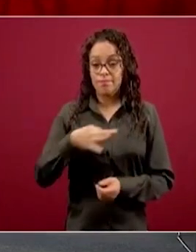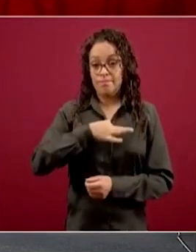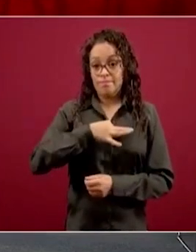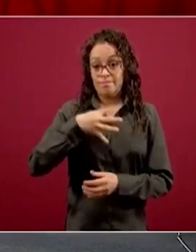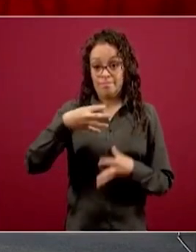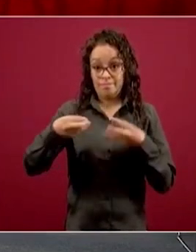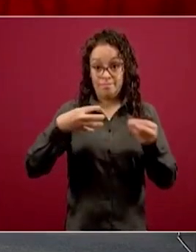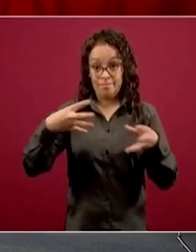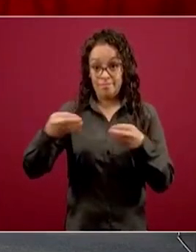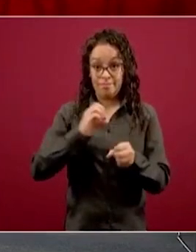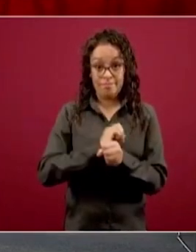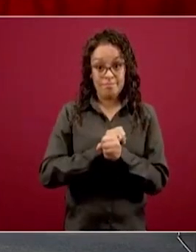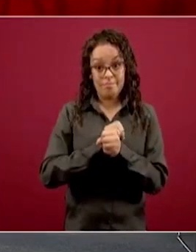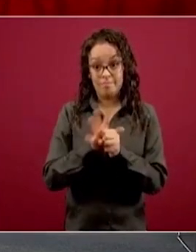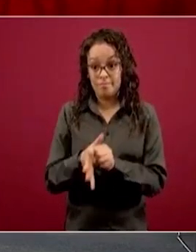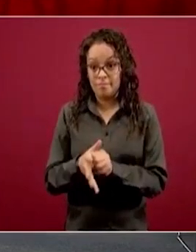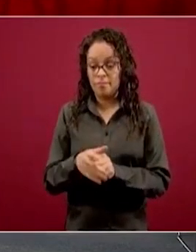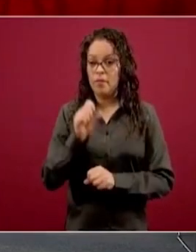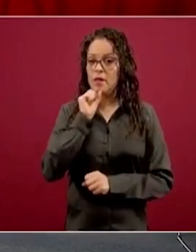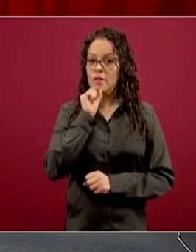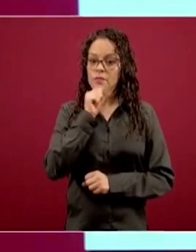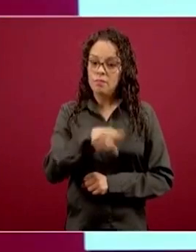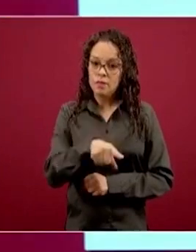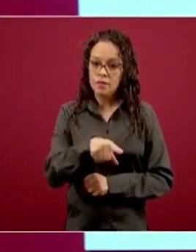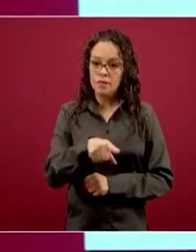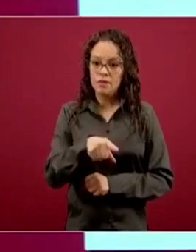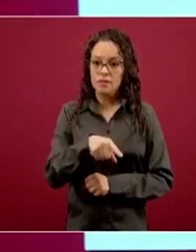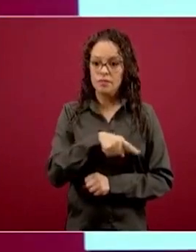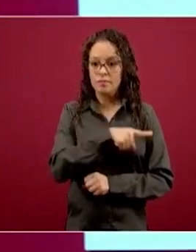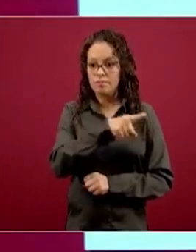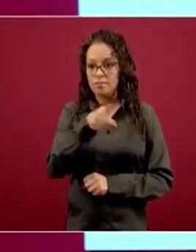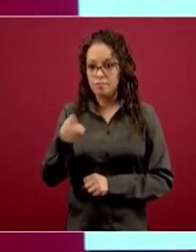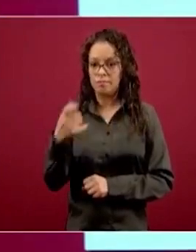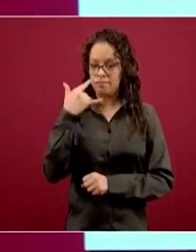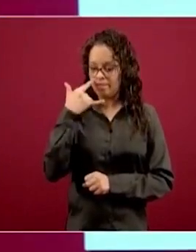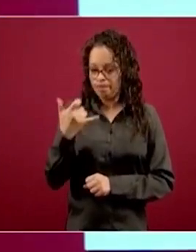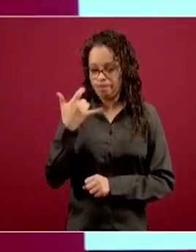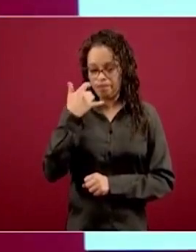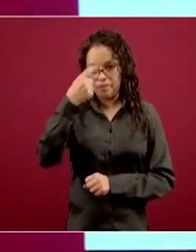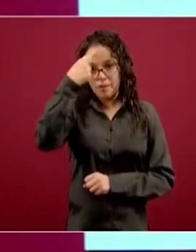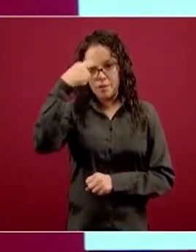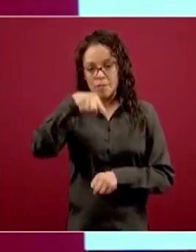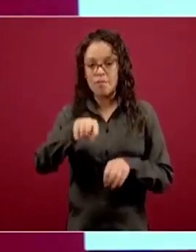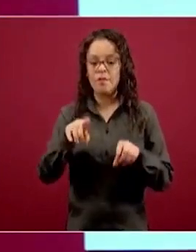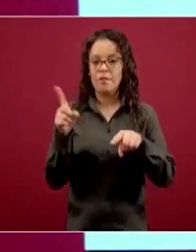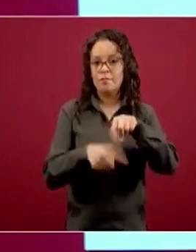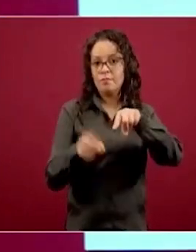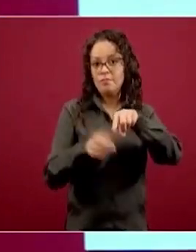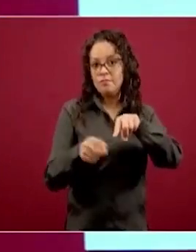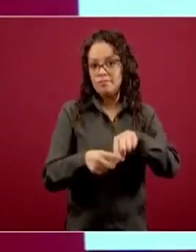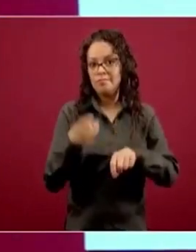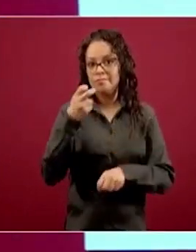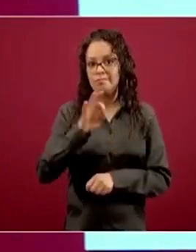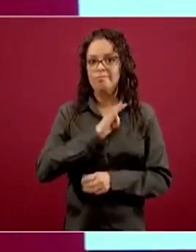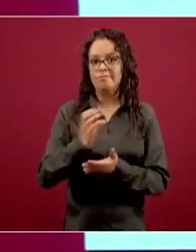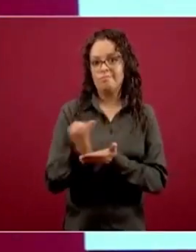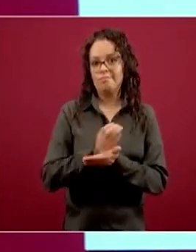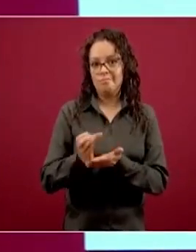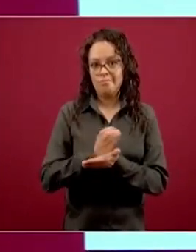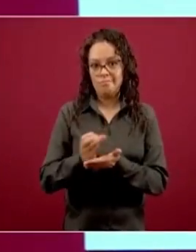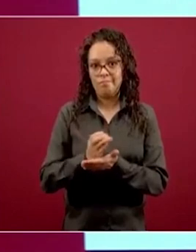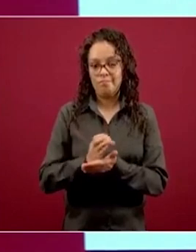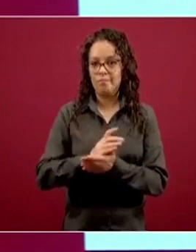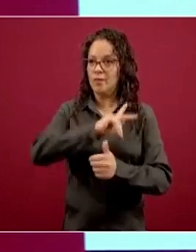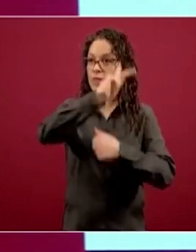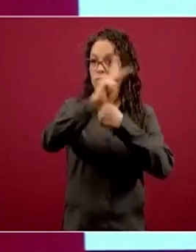que se atiende igual, se trabaja para acabar con esa pandemia en todos los países de la misma manera